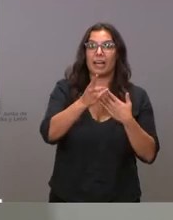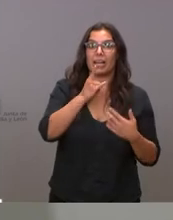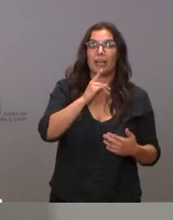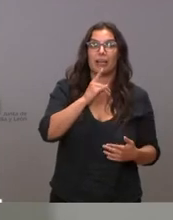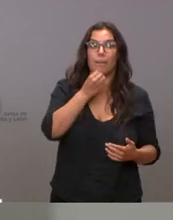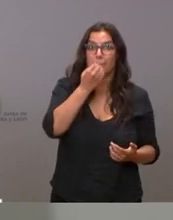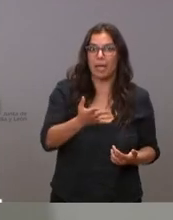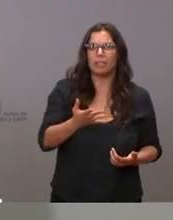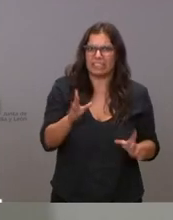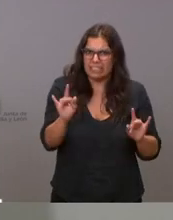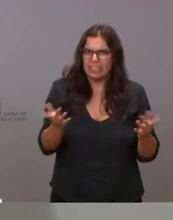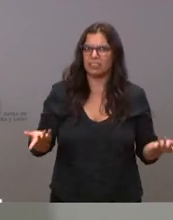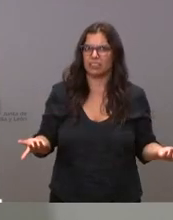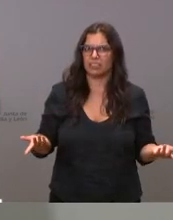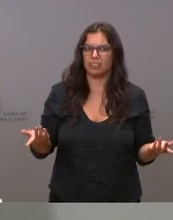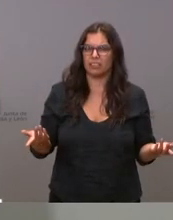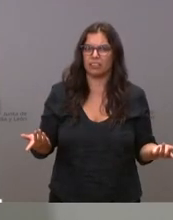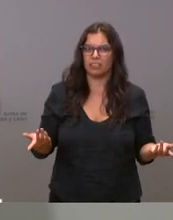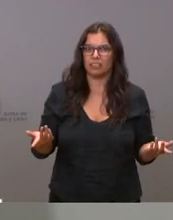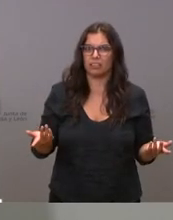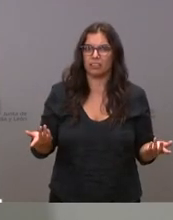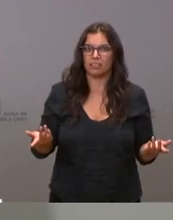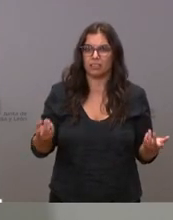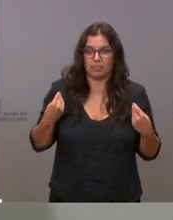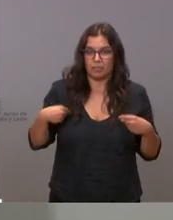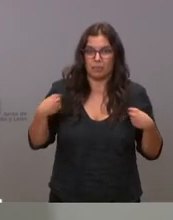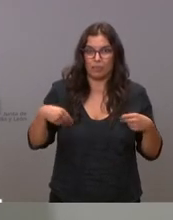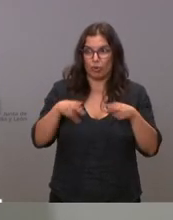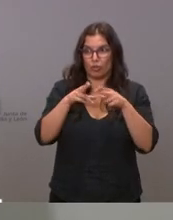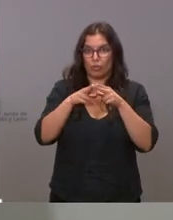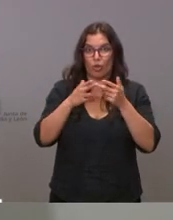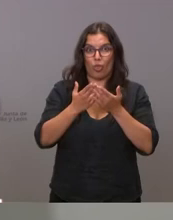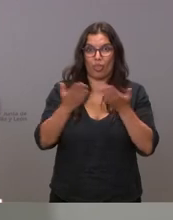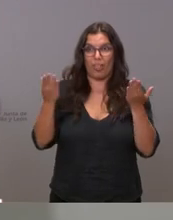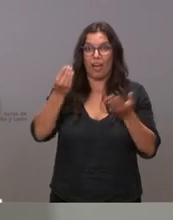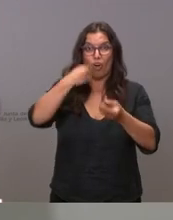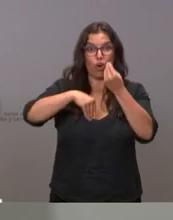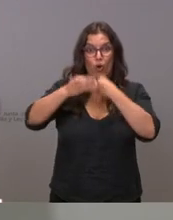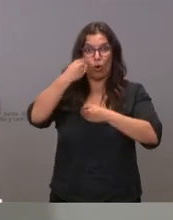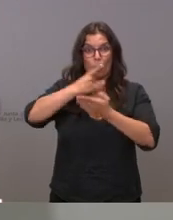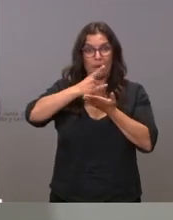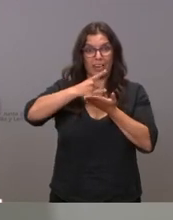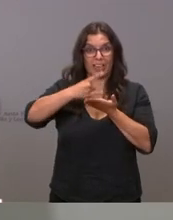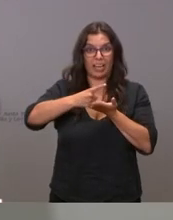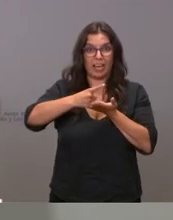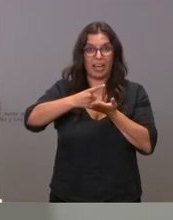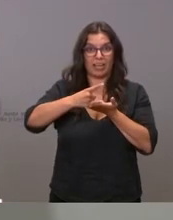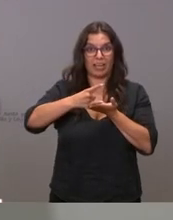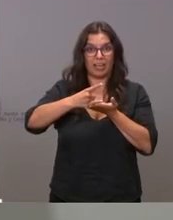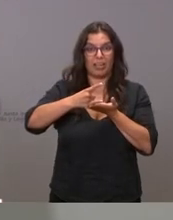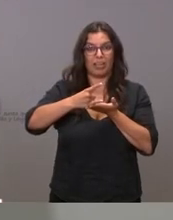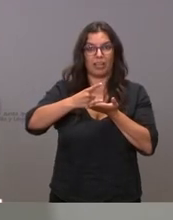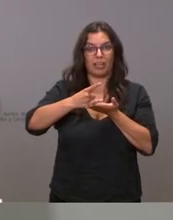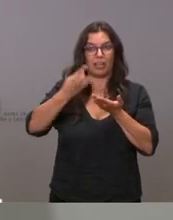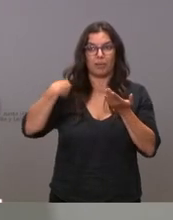evidentemente el consumo de carne ha llevado a nuestra sociedad el consumo el aumento de calorías el